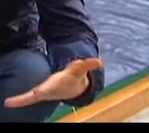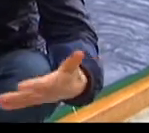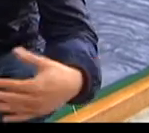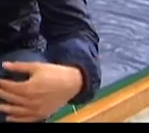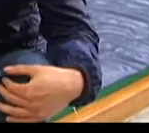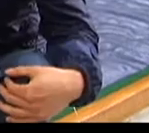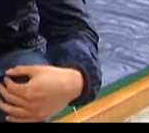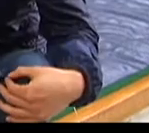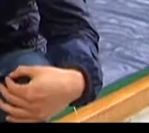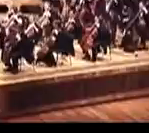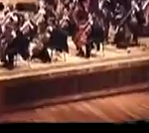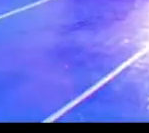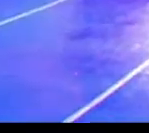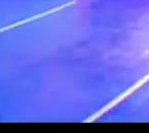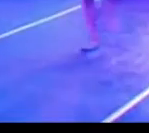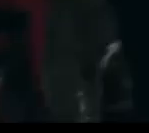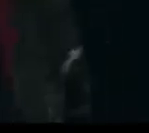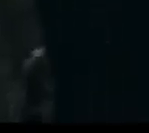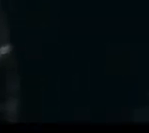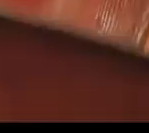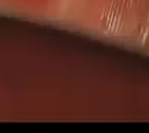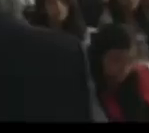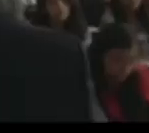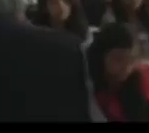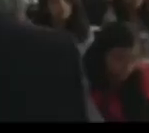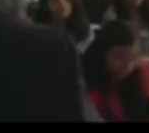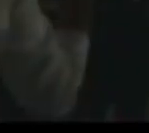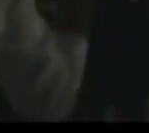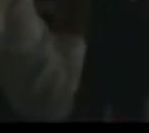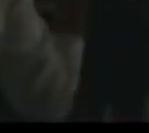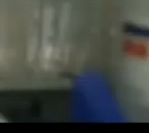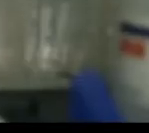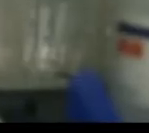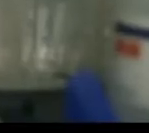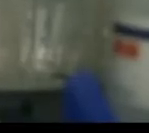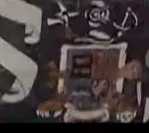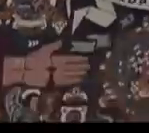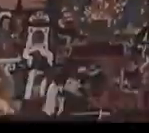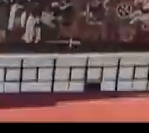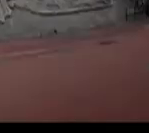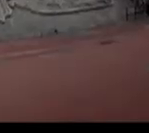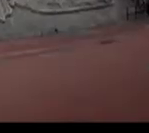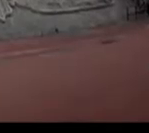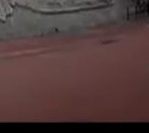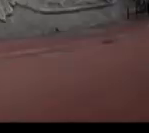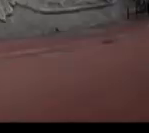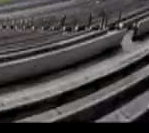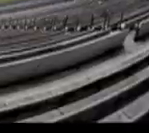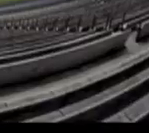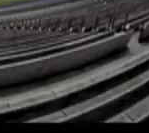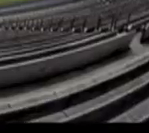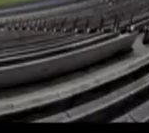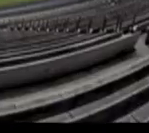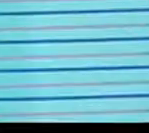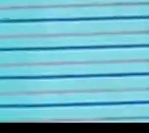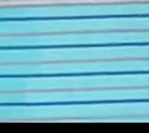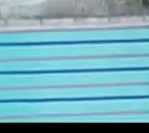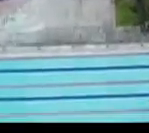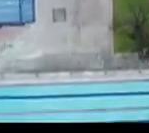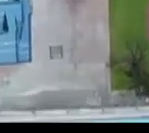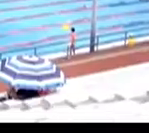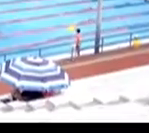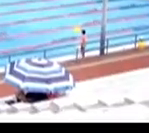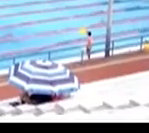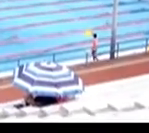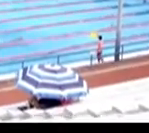el desarrollo integral de la persona difusión de la cultura la docencia y la investigación son pilares de la máxima casa de estudios así